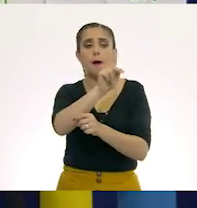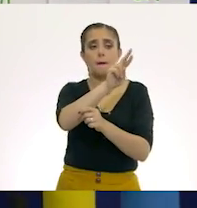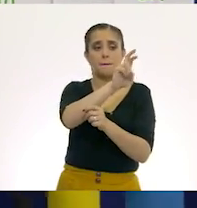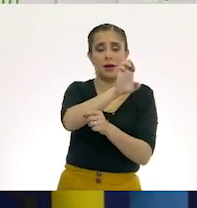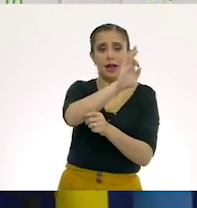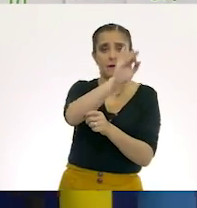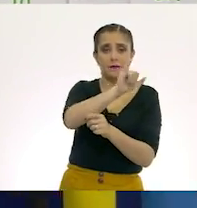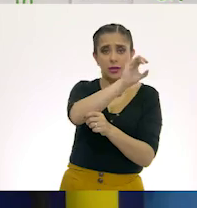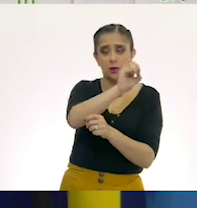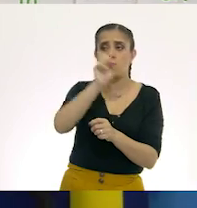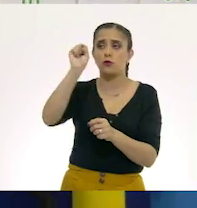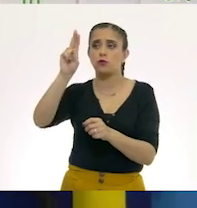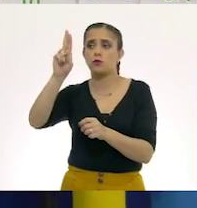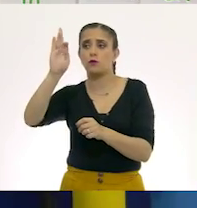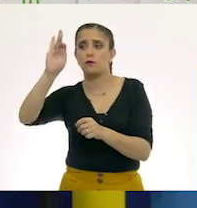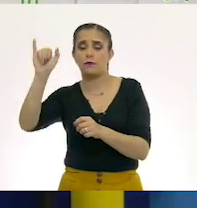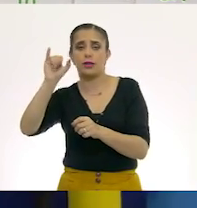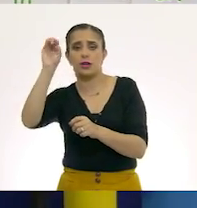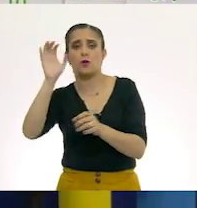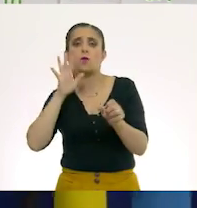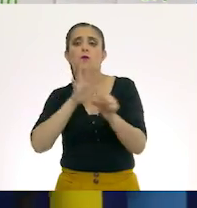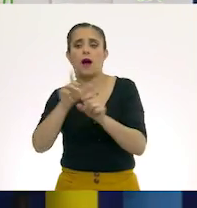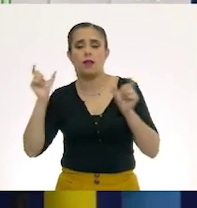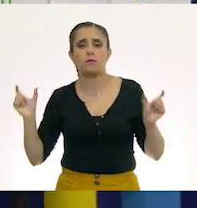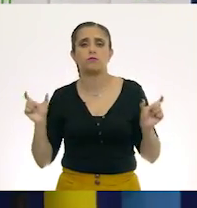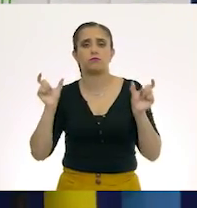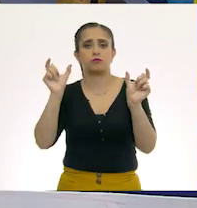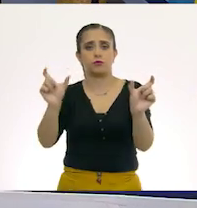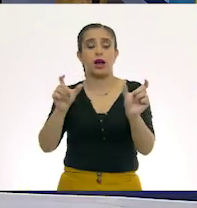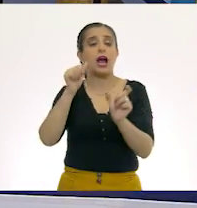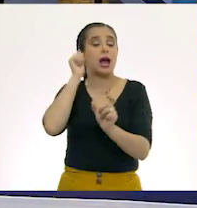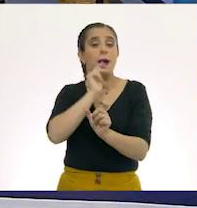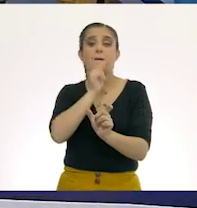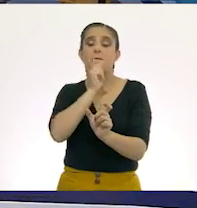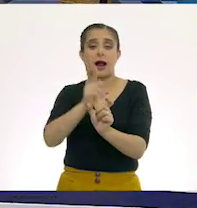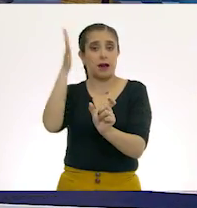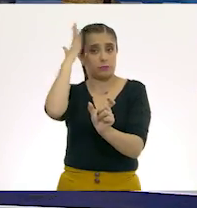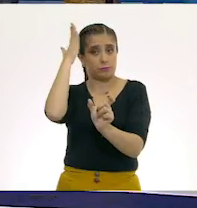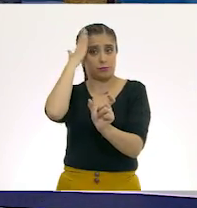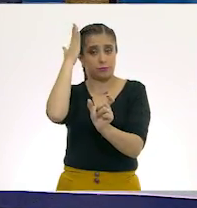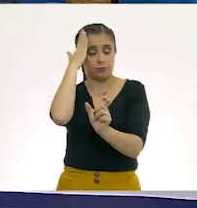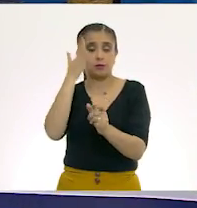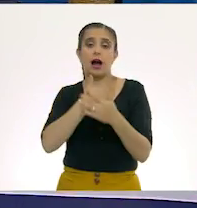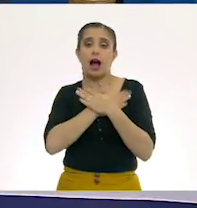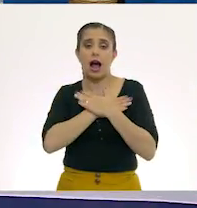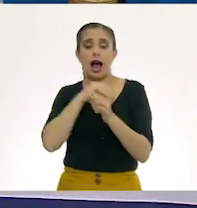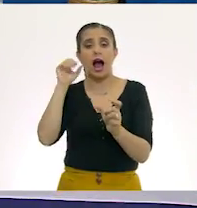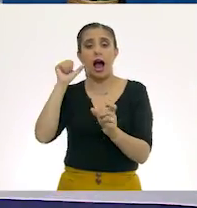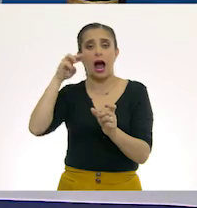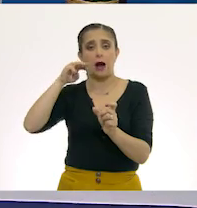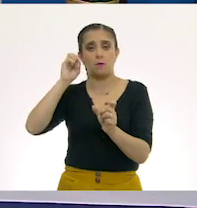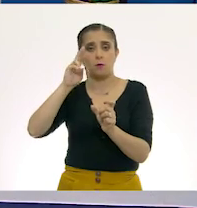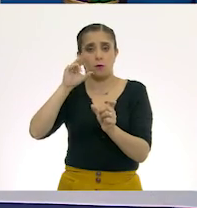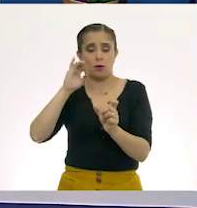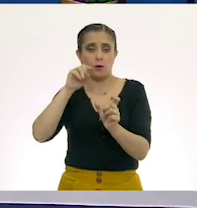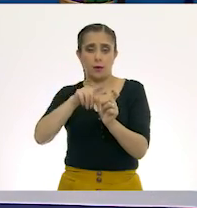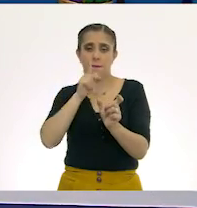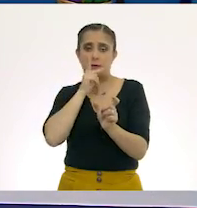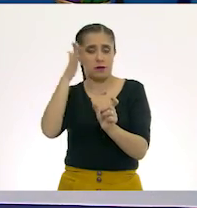que componen esta palabra. Como siempre, la raíz es amor. ¿Verdad?